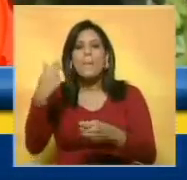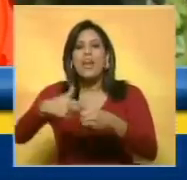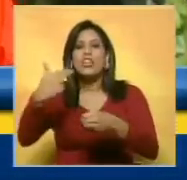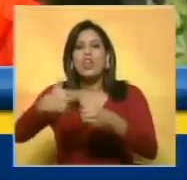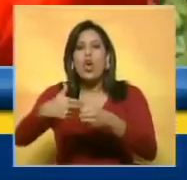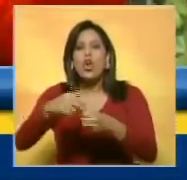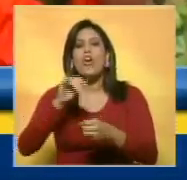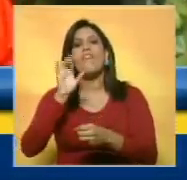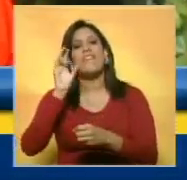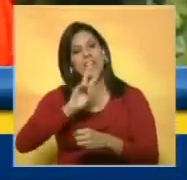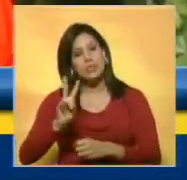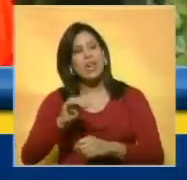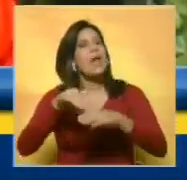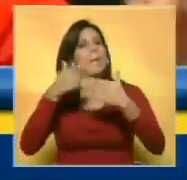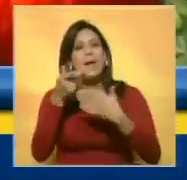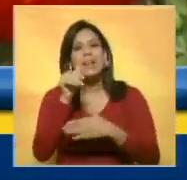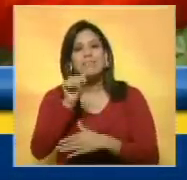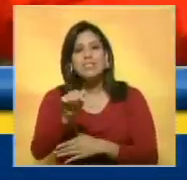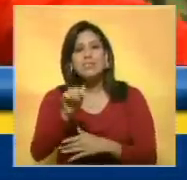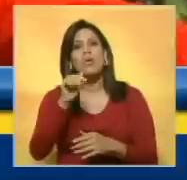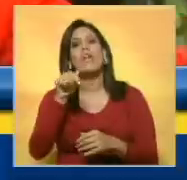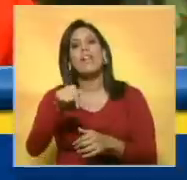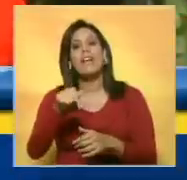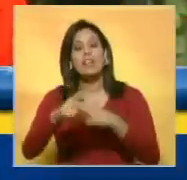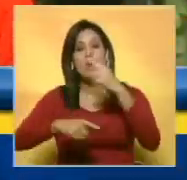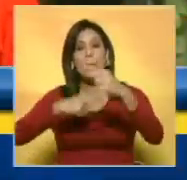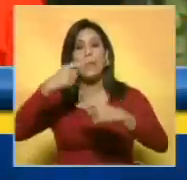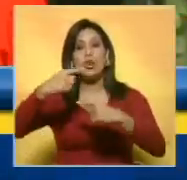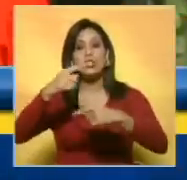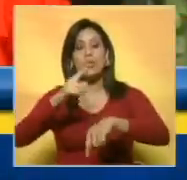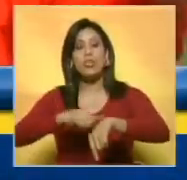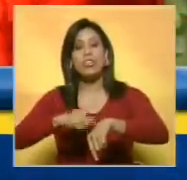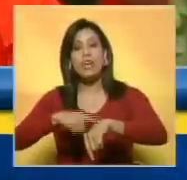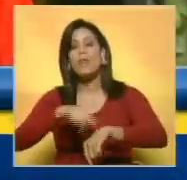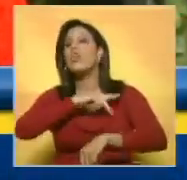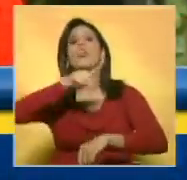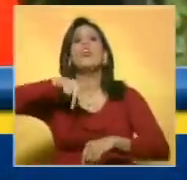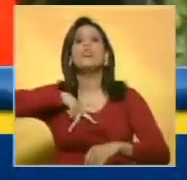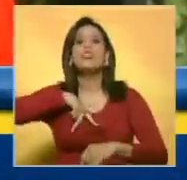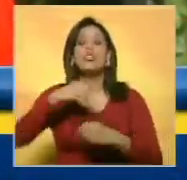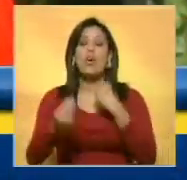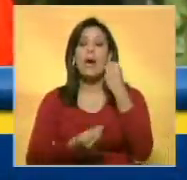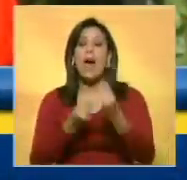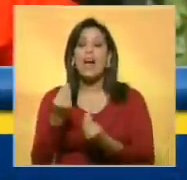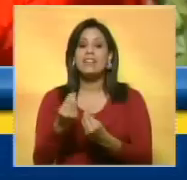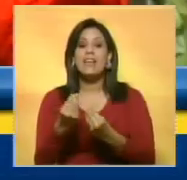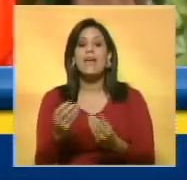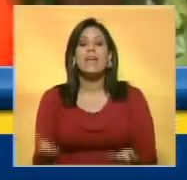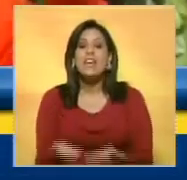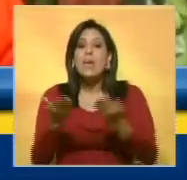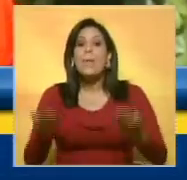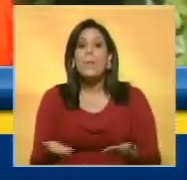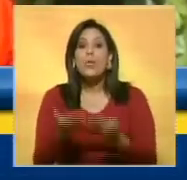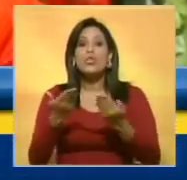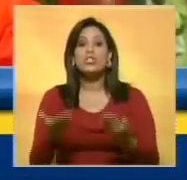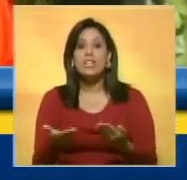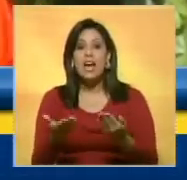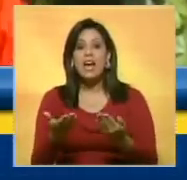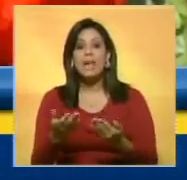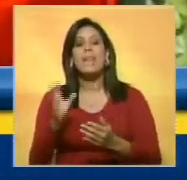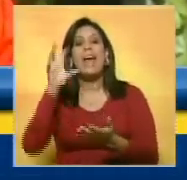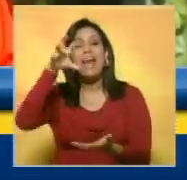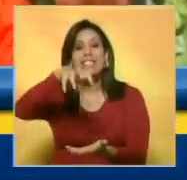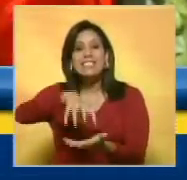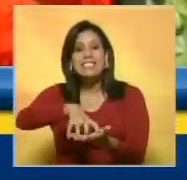Venezuela. Y para ello, en este próximo periodo, nosotros vamos a impulsar ser un